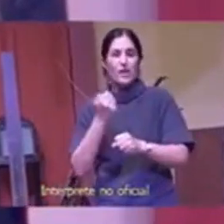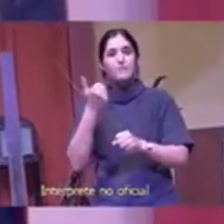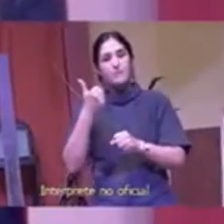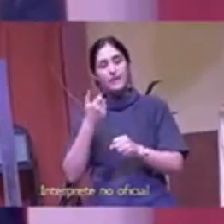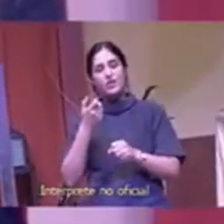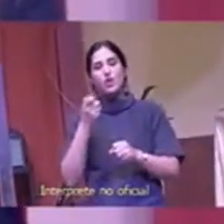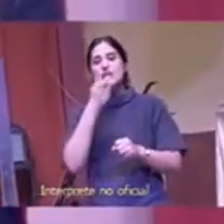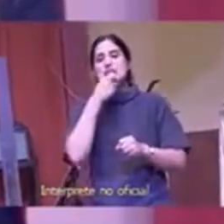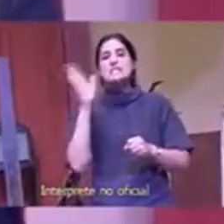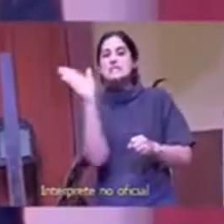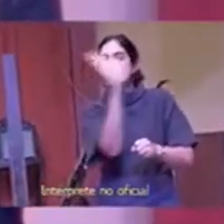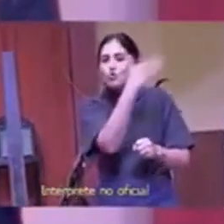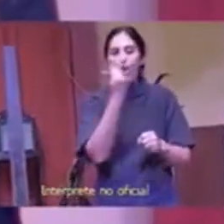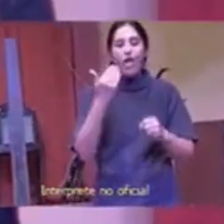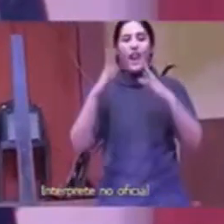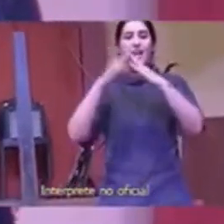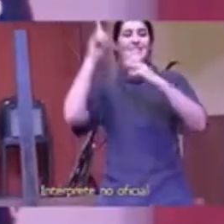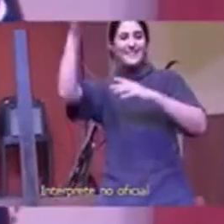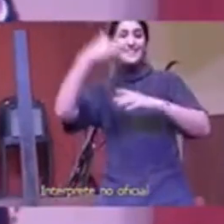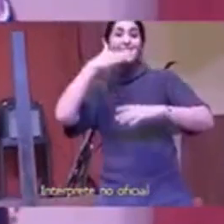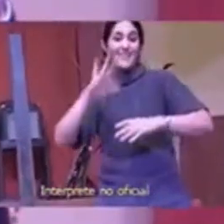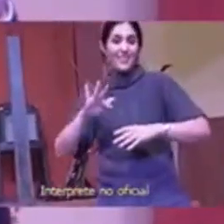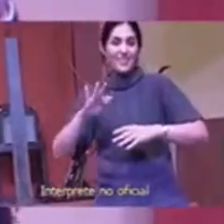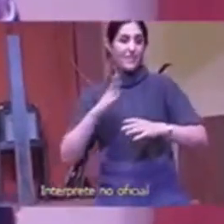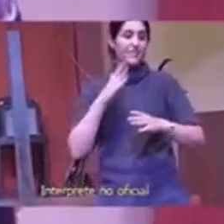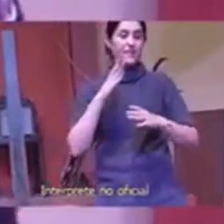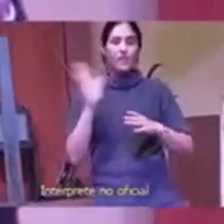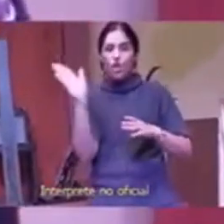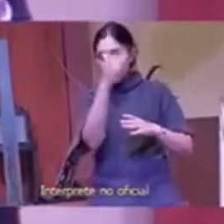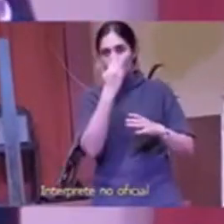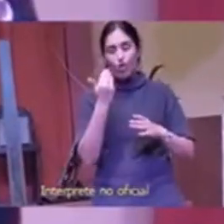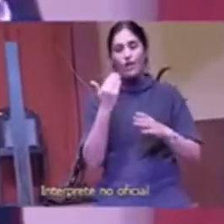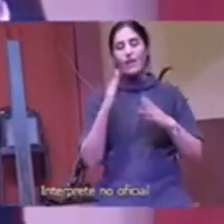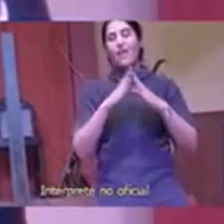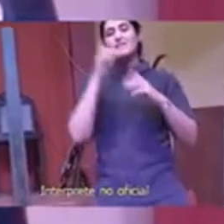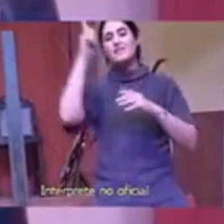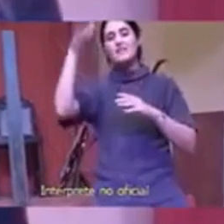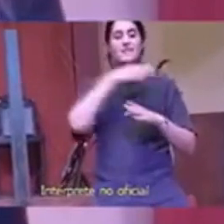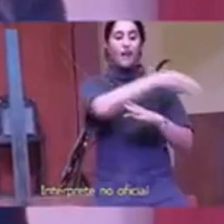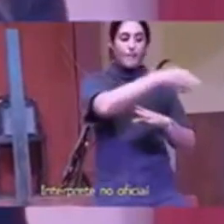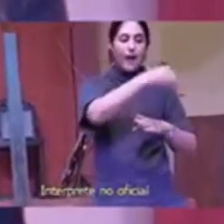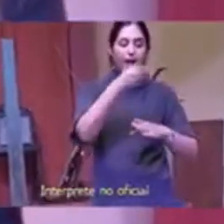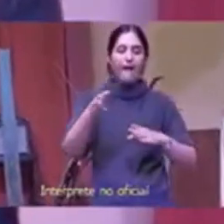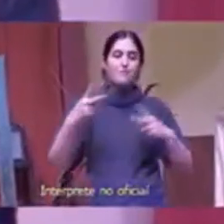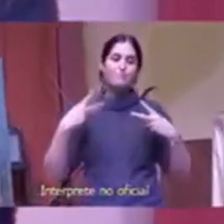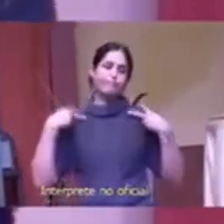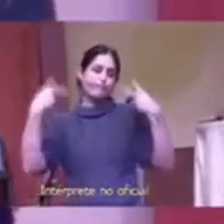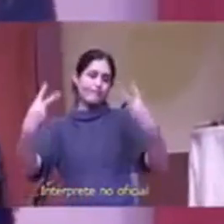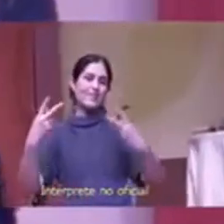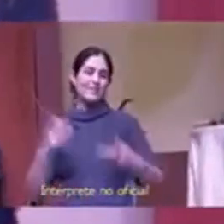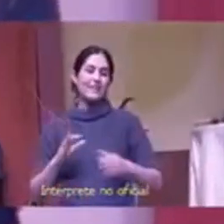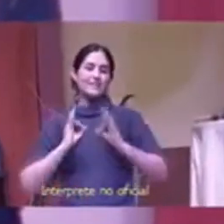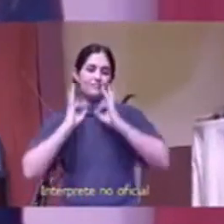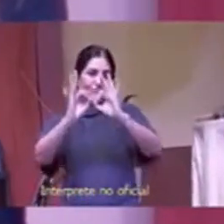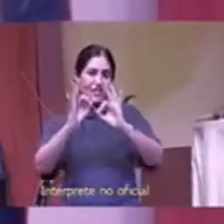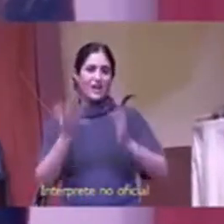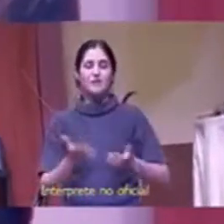que tienen que considerar esta sombra que todavía existe